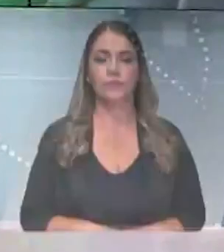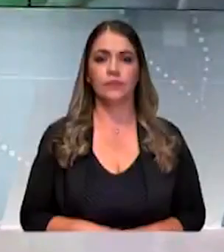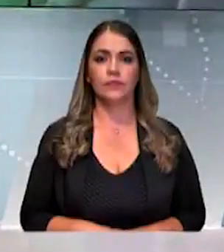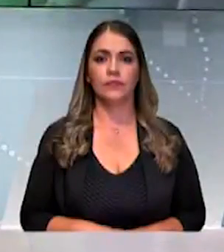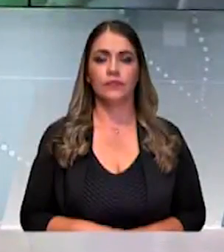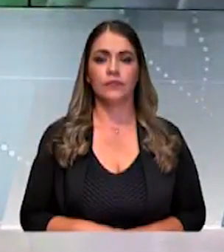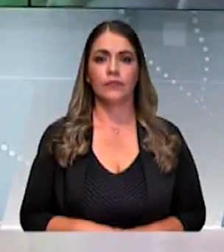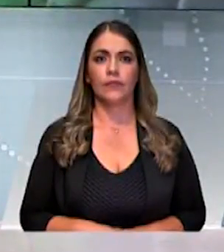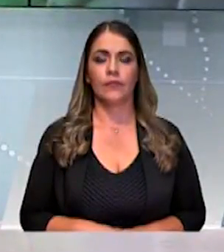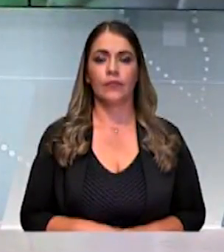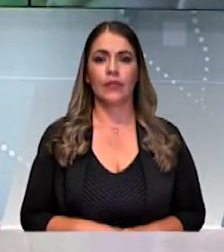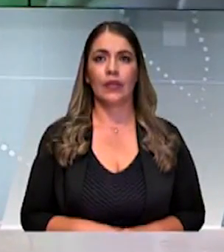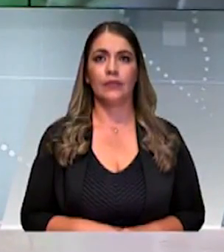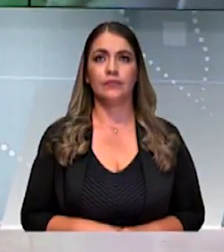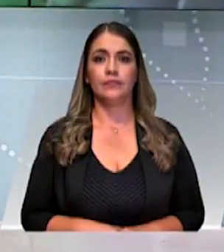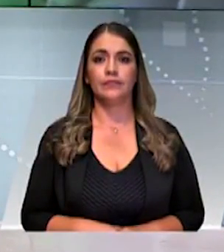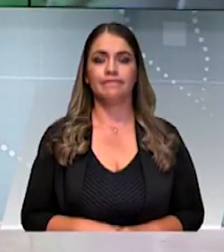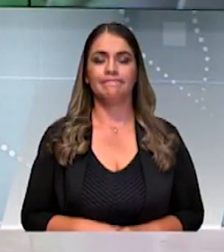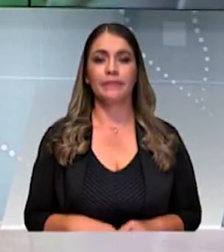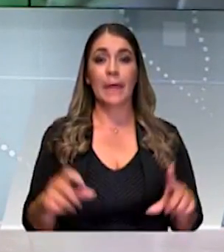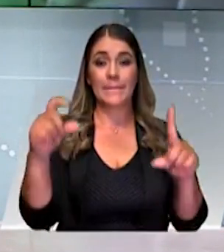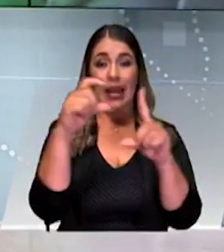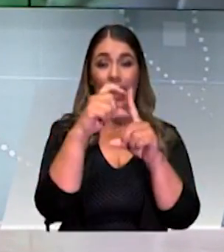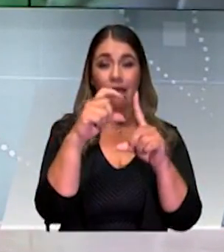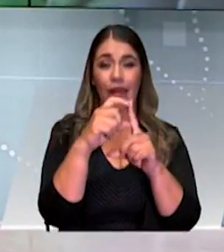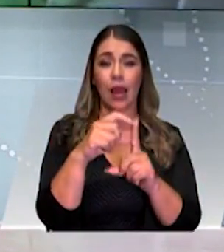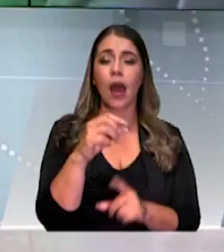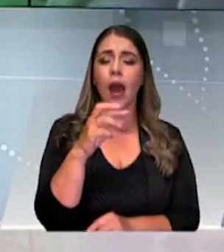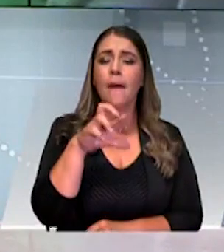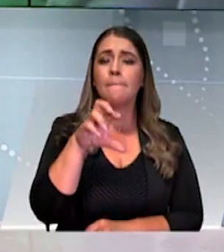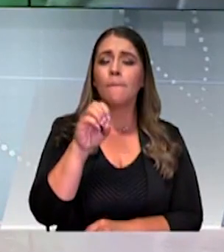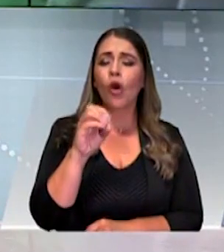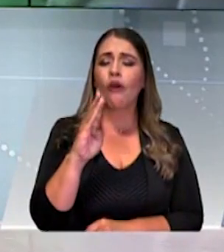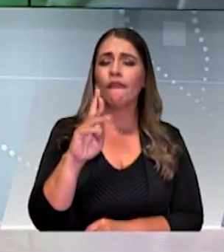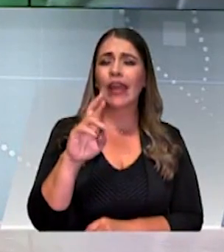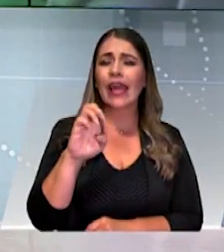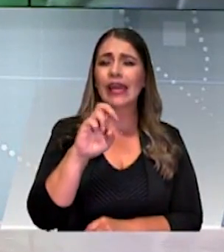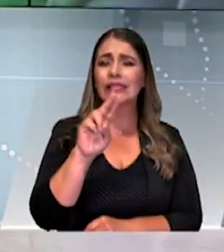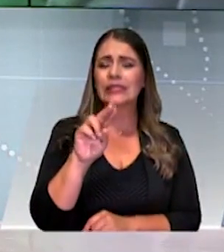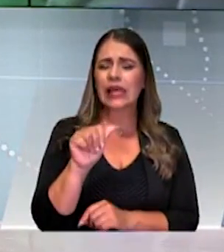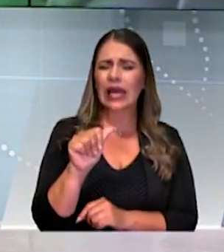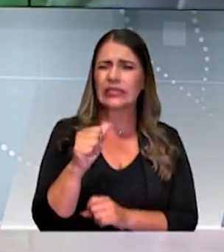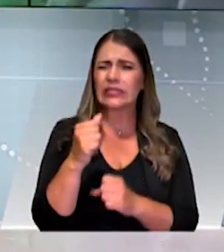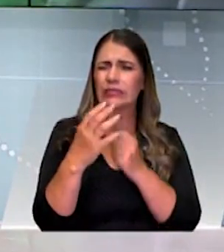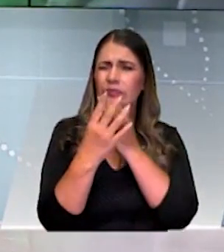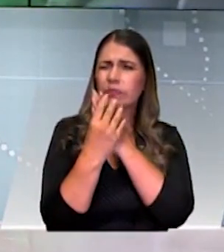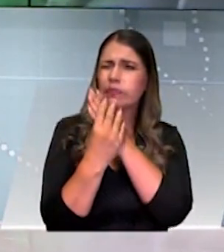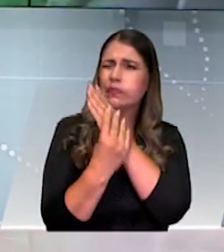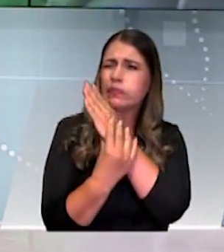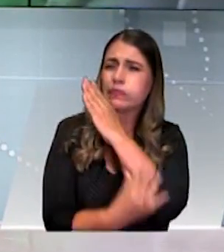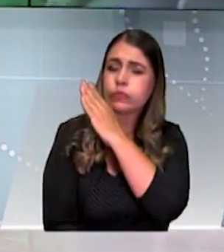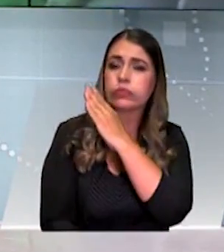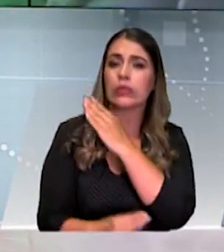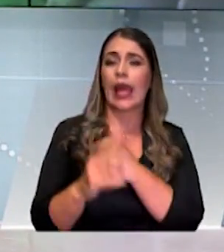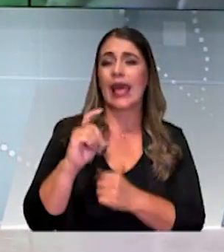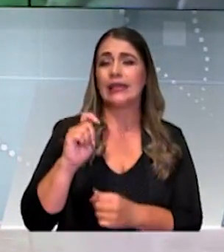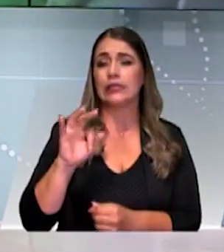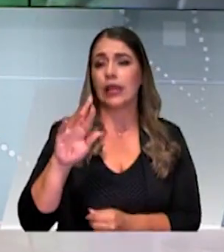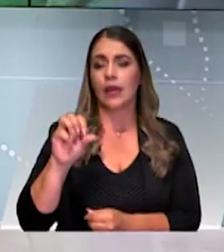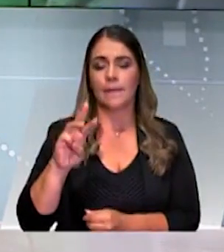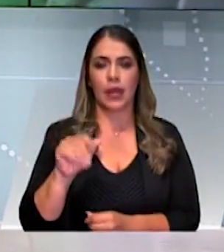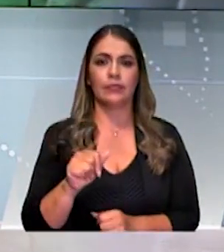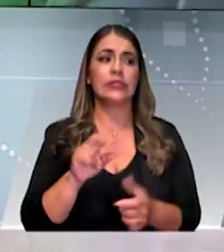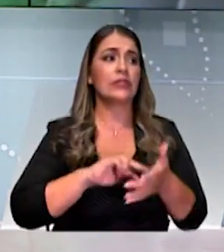El término pobreza extrema significa que una persona no puede satisfacer sus necesidades básicas como alimentación, servicios